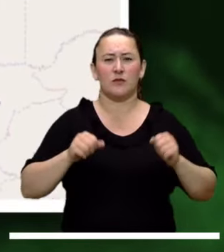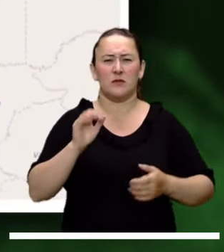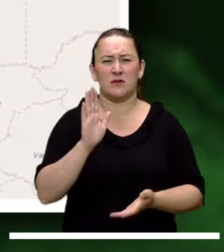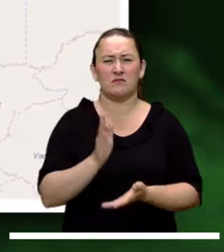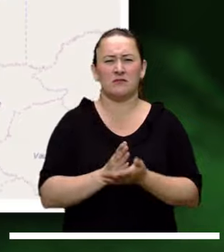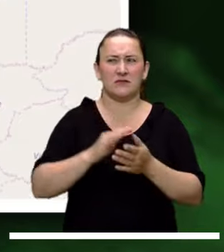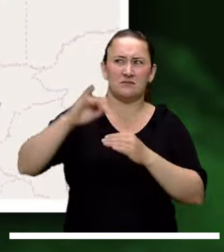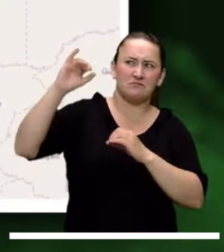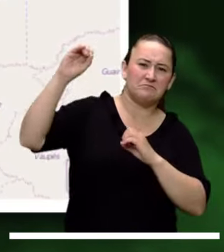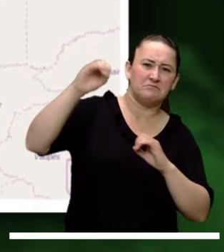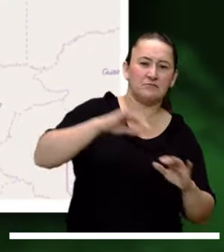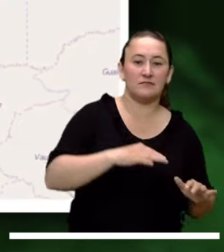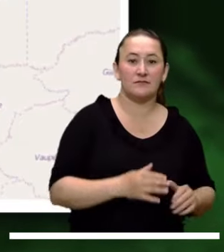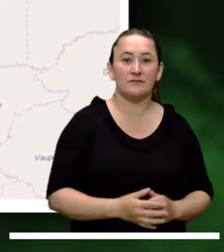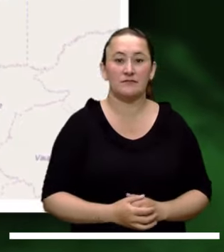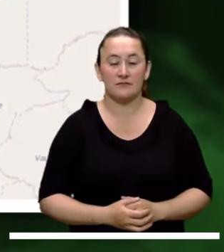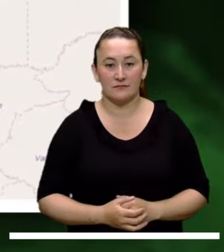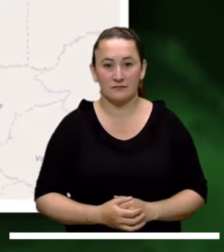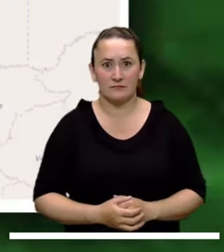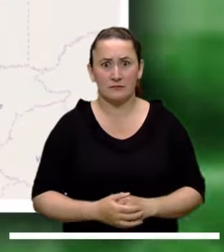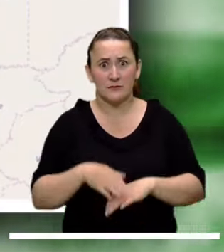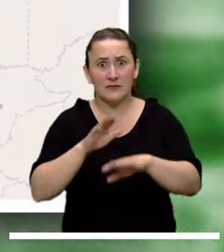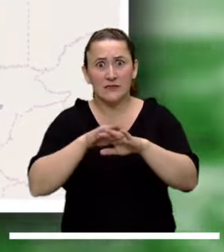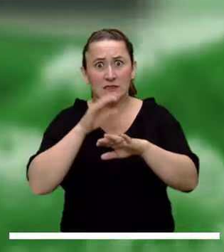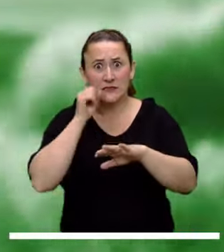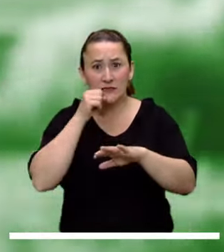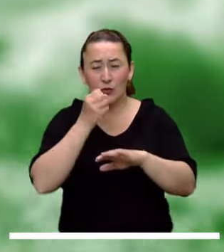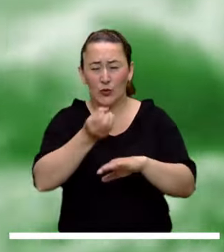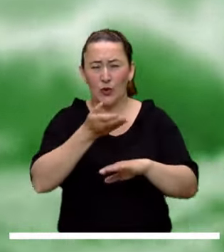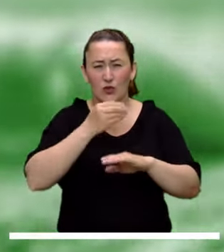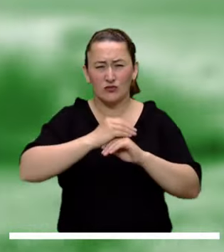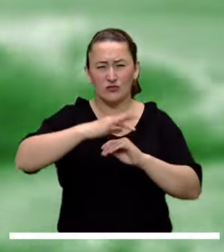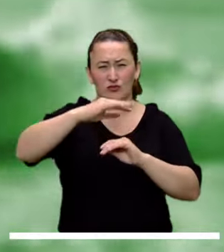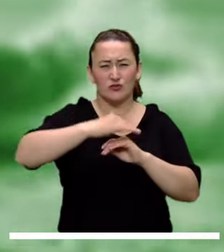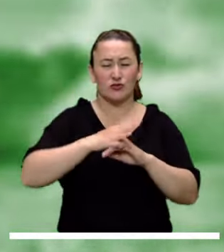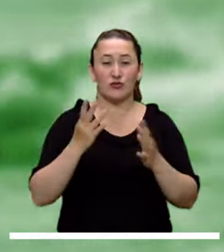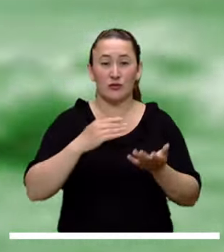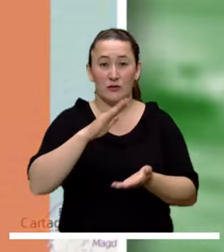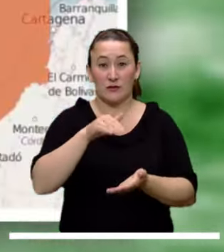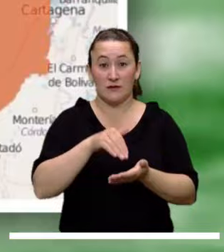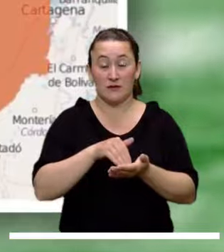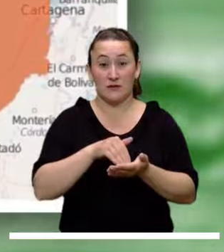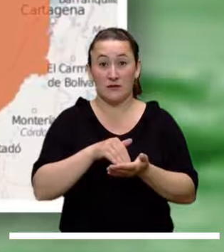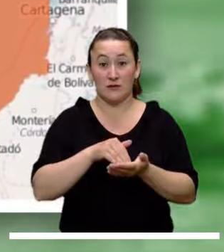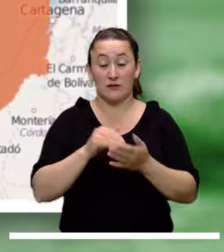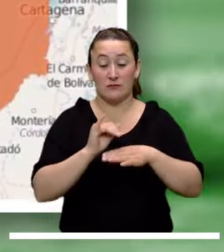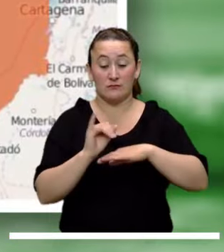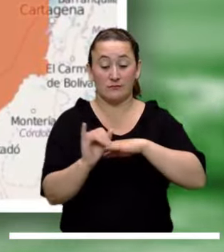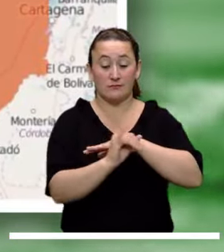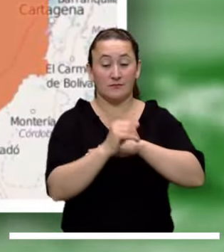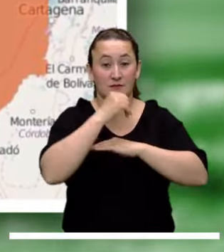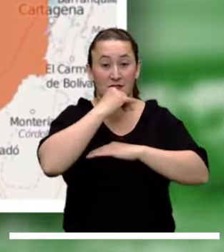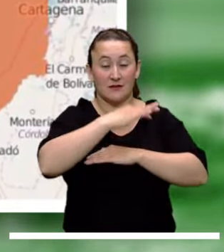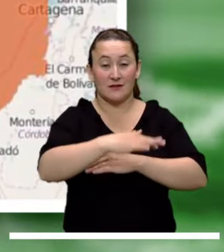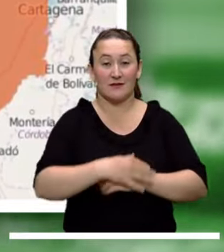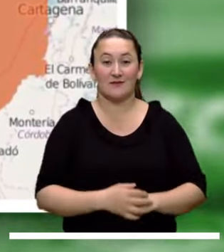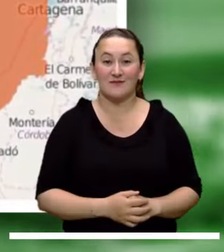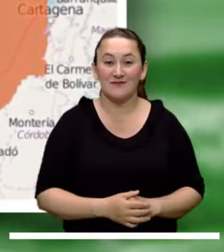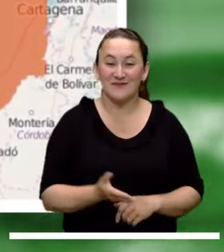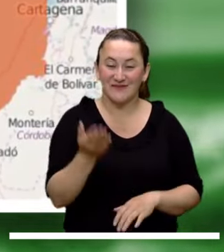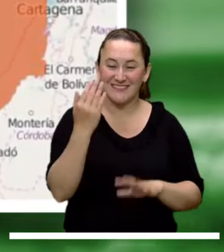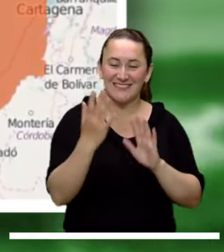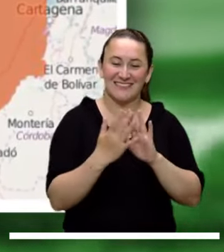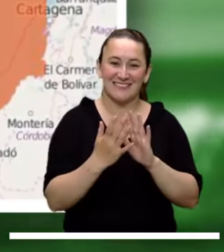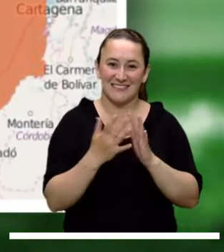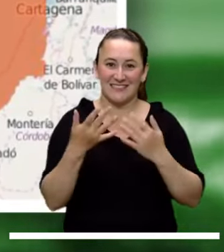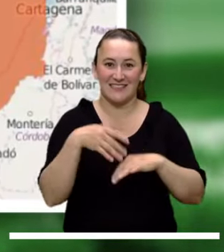Meta y Caquetá por alta probabilidad de deslizamientos. Alerta naranja por viento y oleaje en el centro y en la